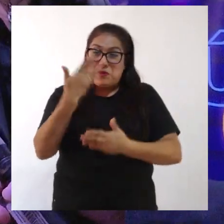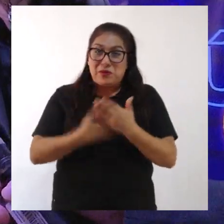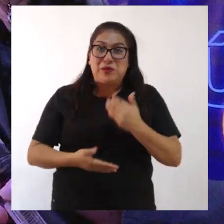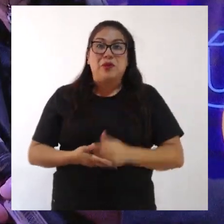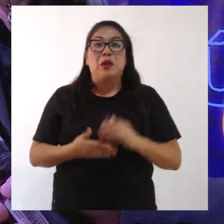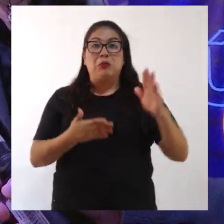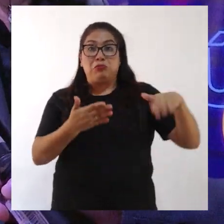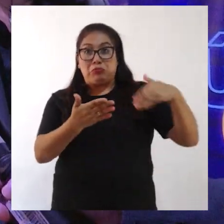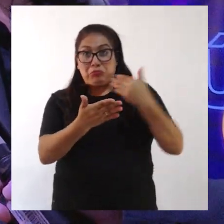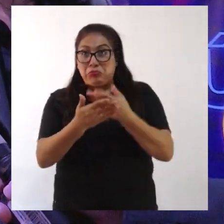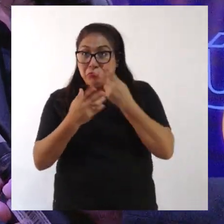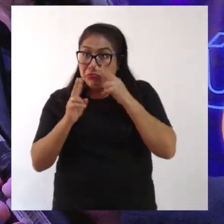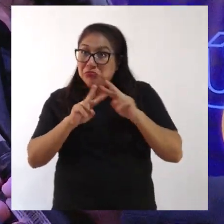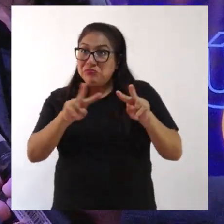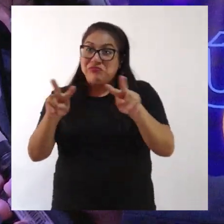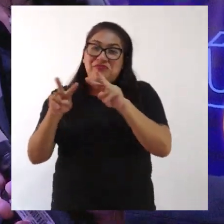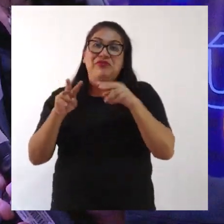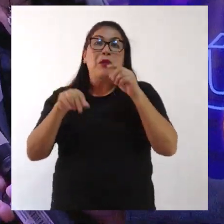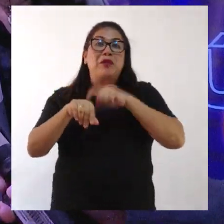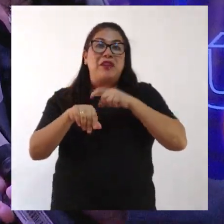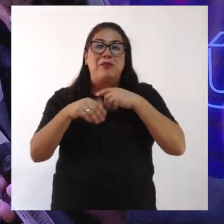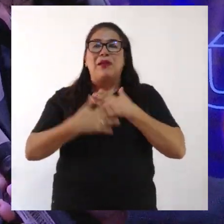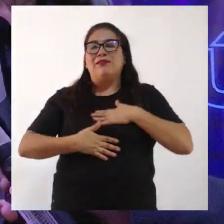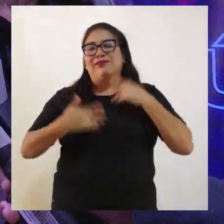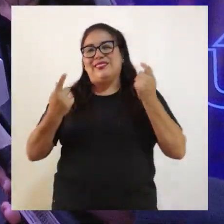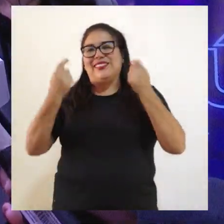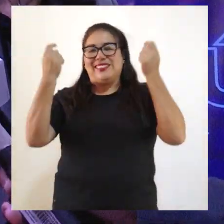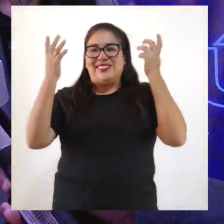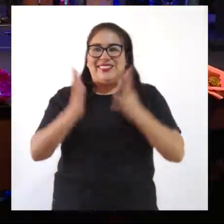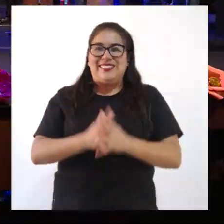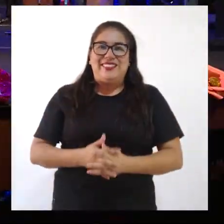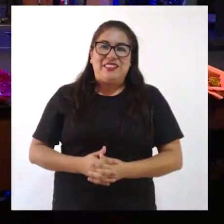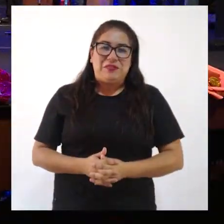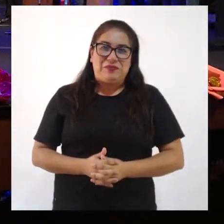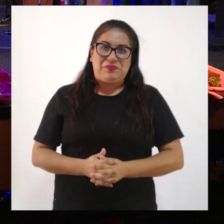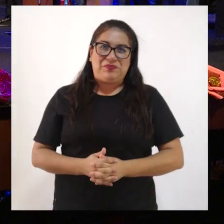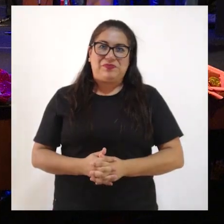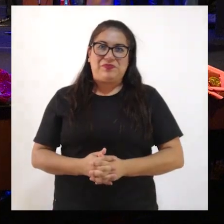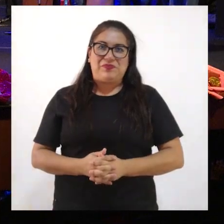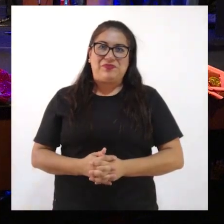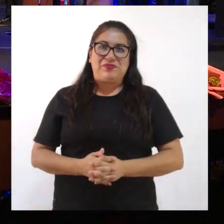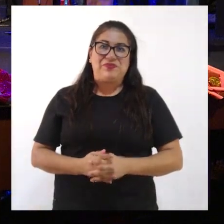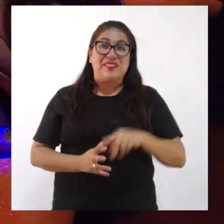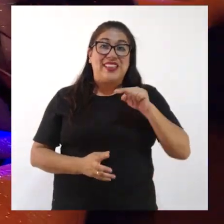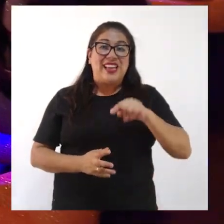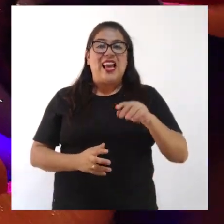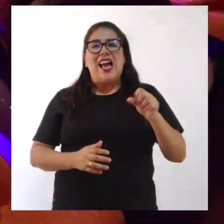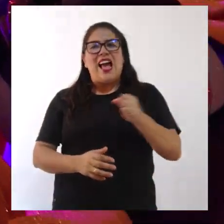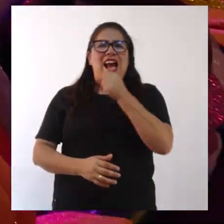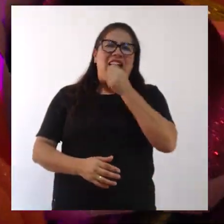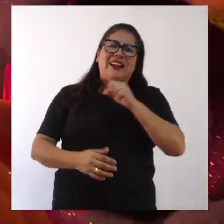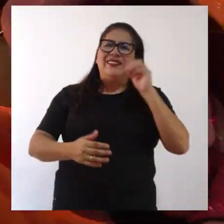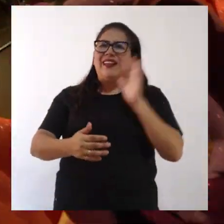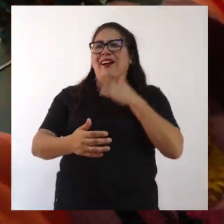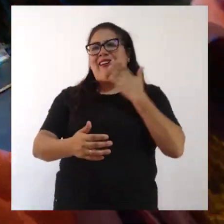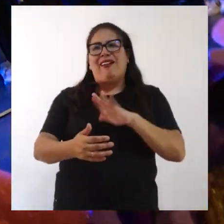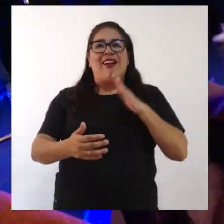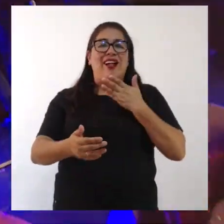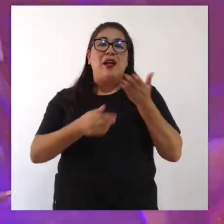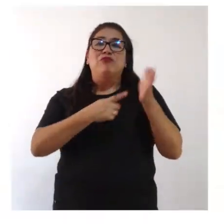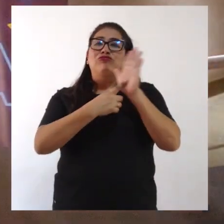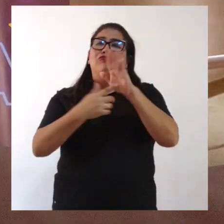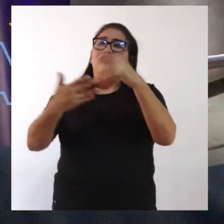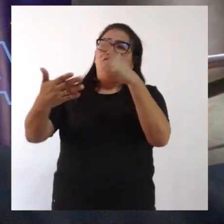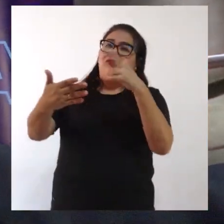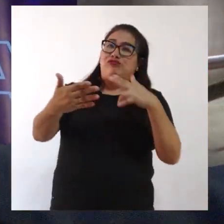discapacidad que han llegado en esta ocasión para celebrar. Este concierto musical y